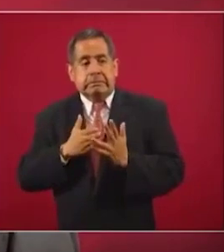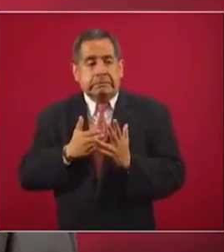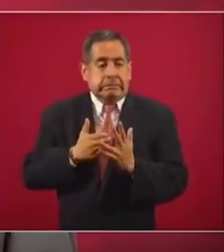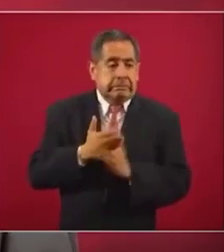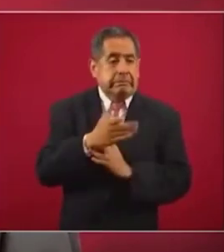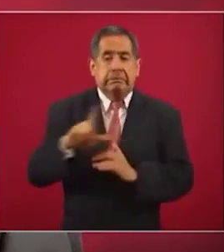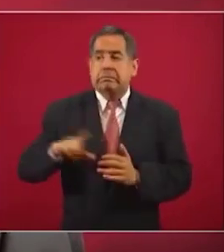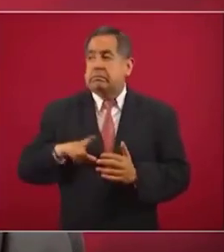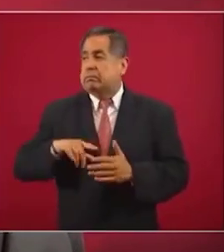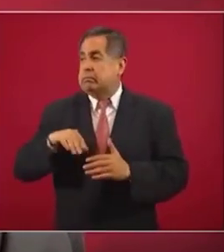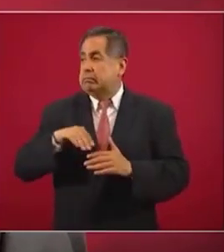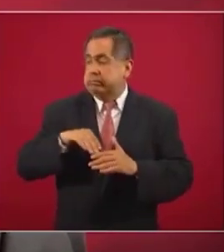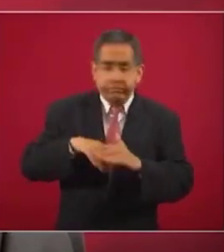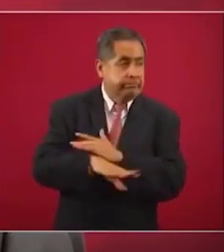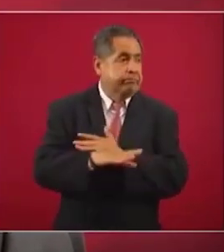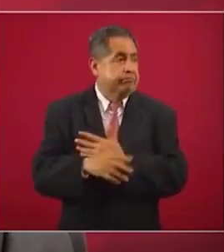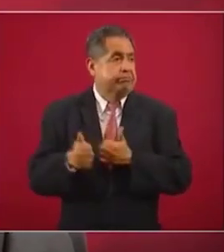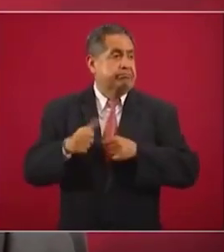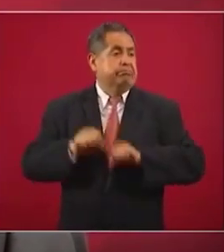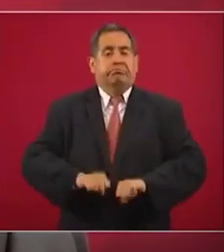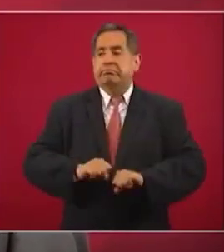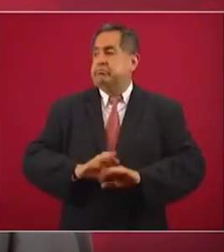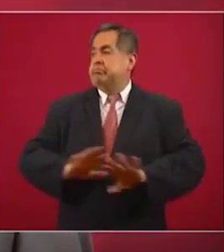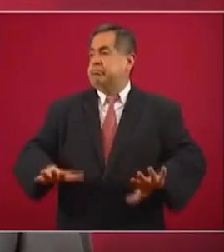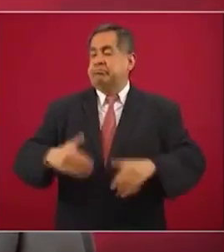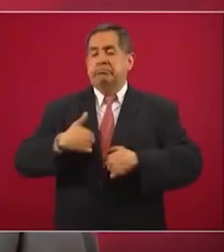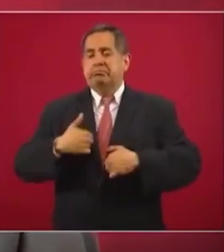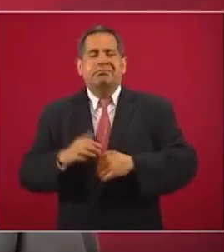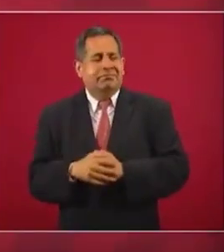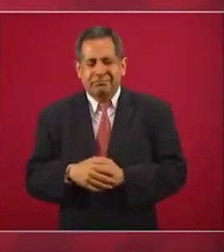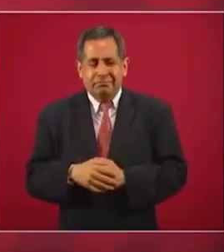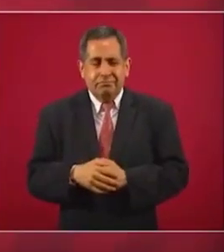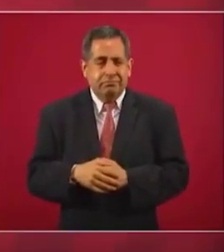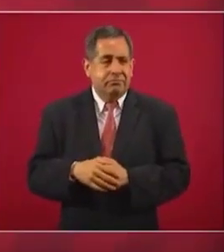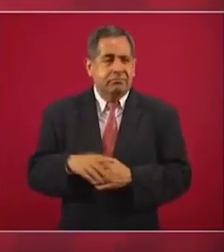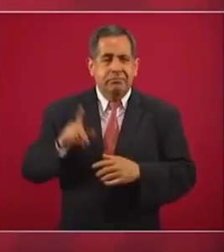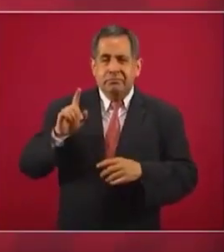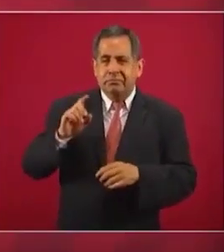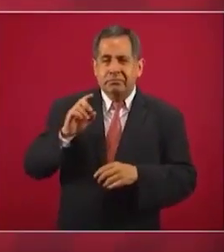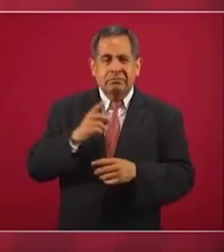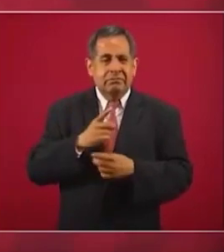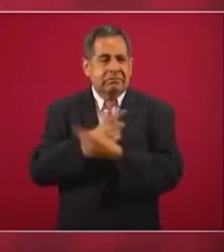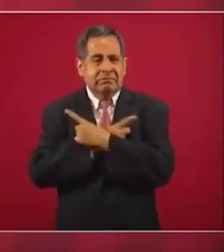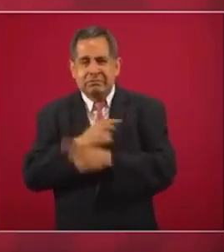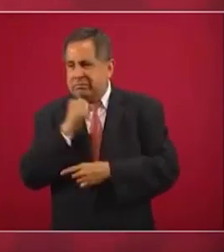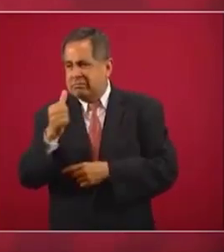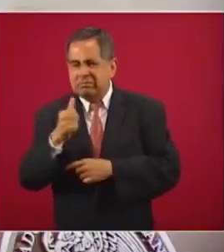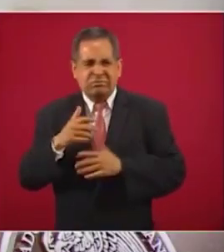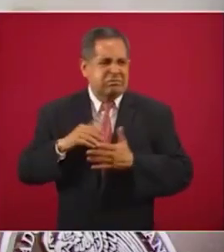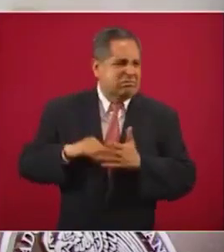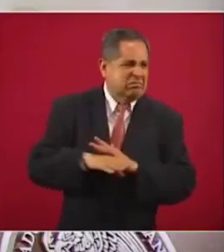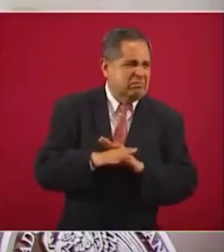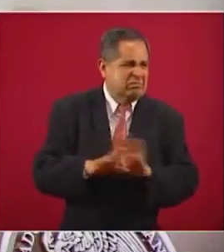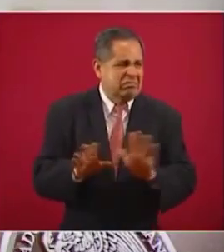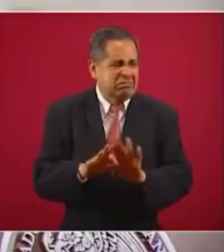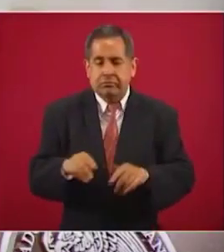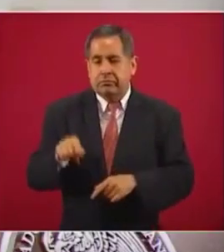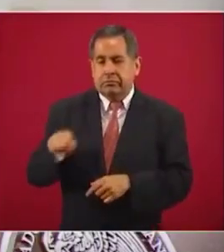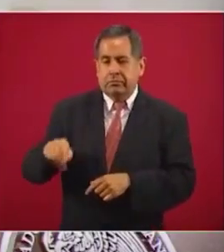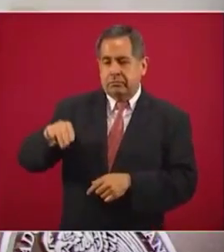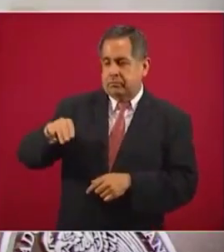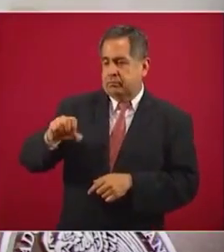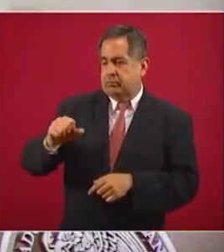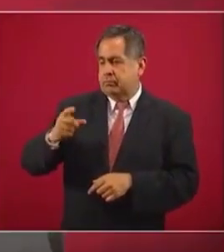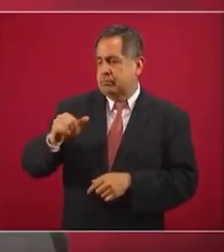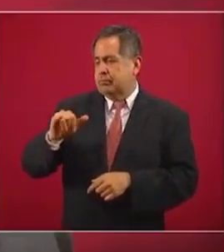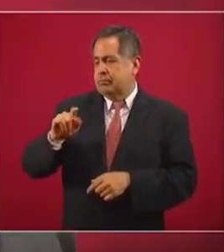cómo avanzamos sin escrúpulos morales. No es maquiavelo. No es que